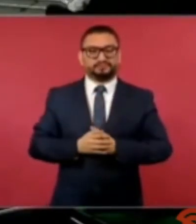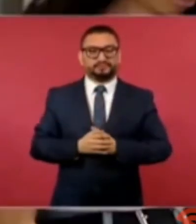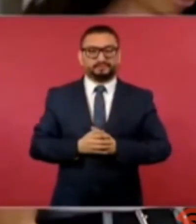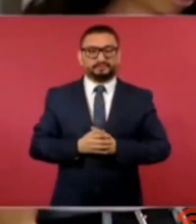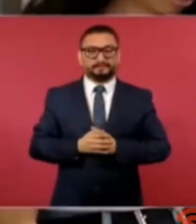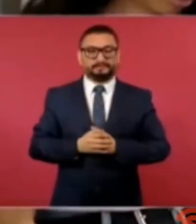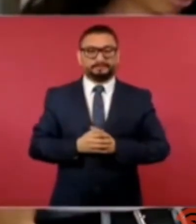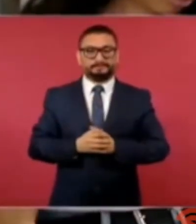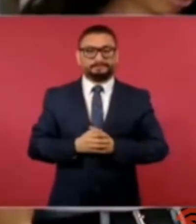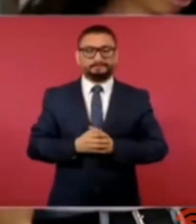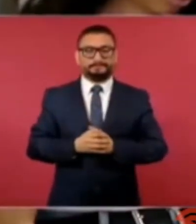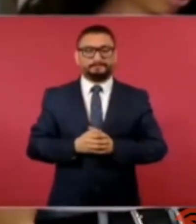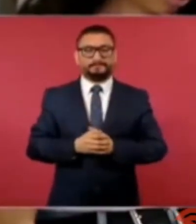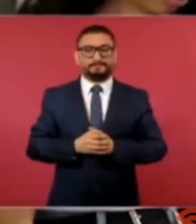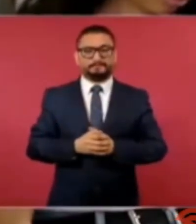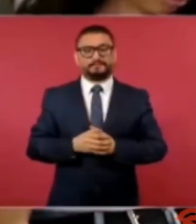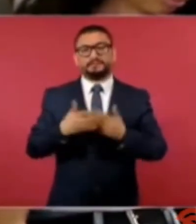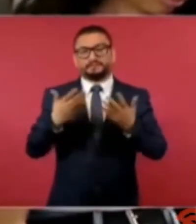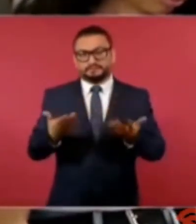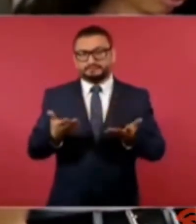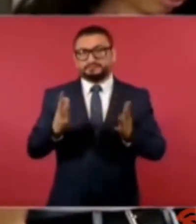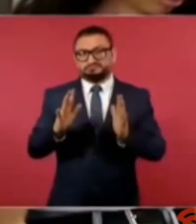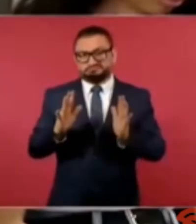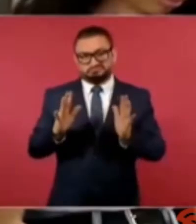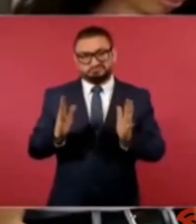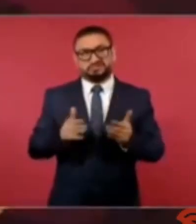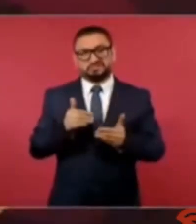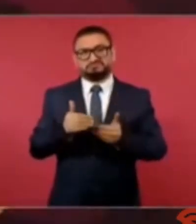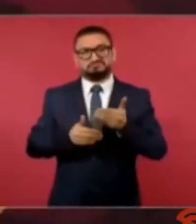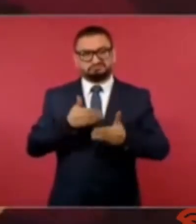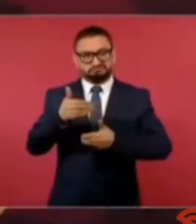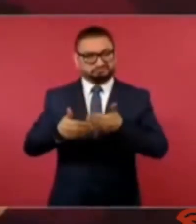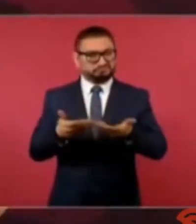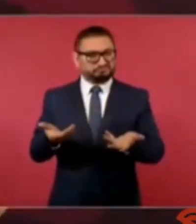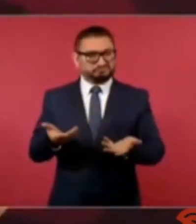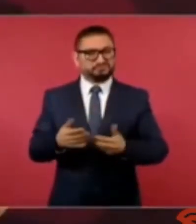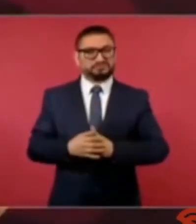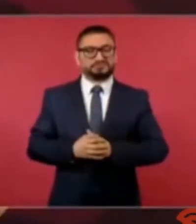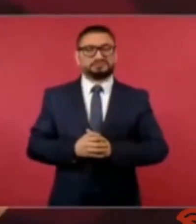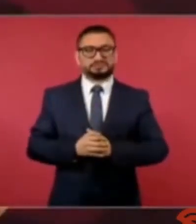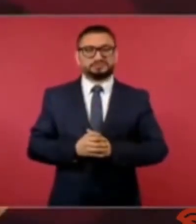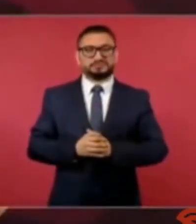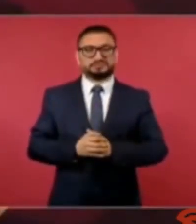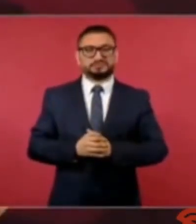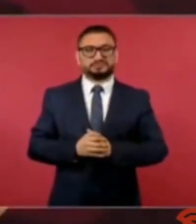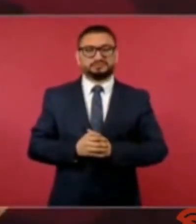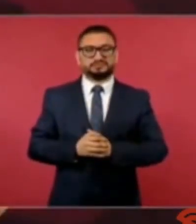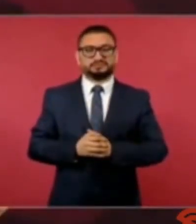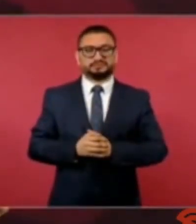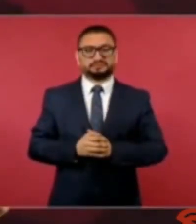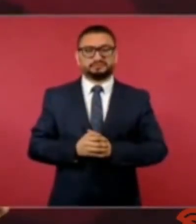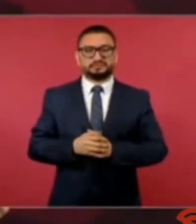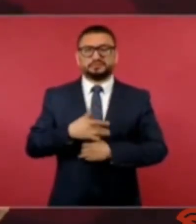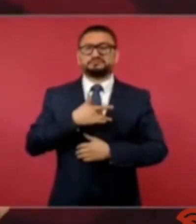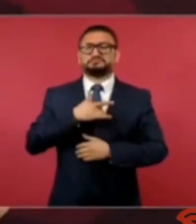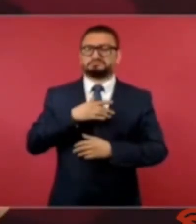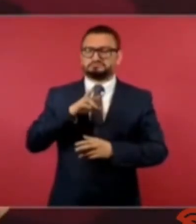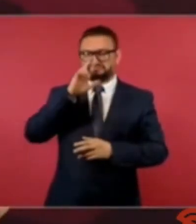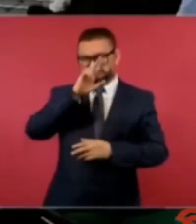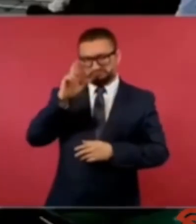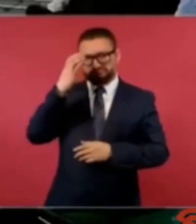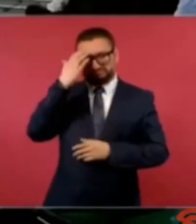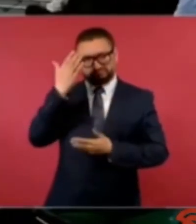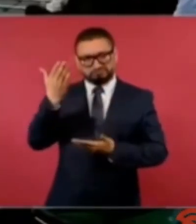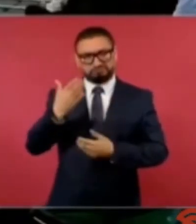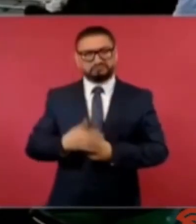entonces ya es un avance y este es digno de reconocerlo